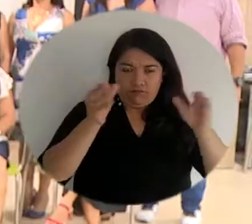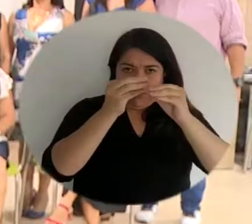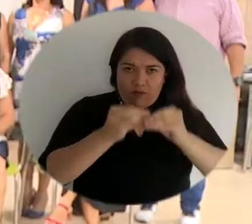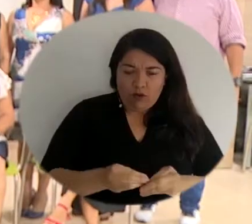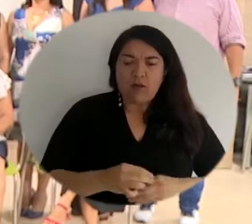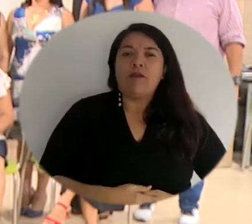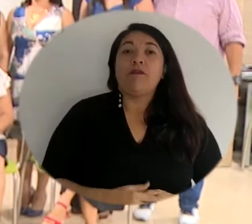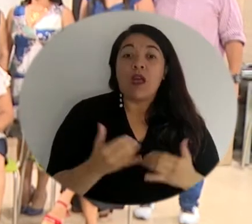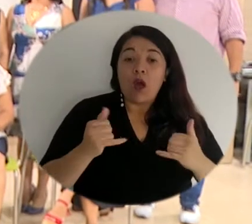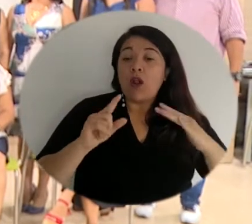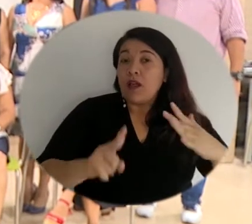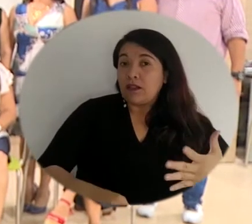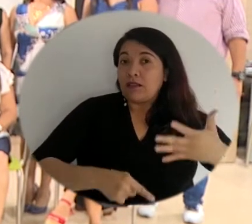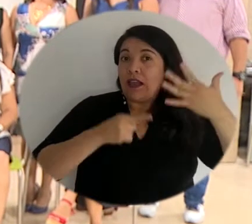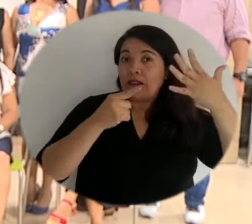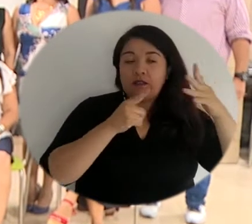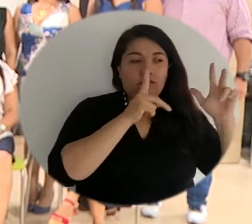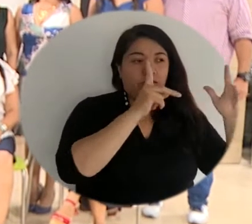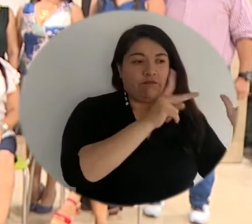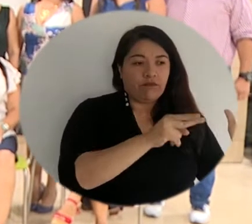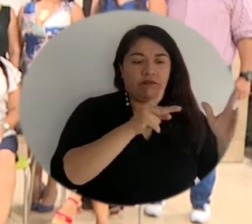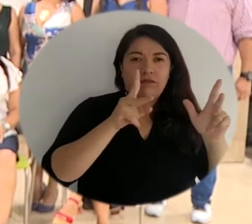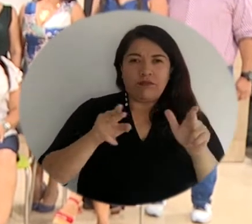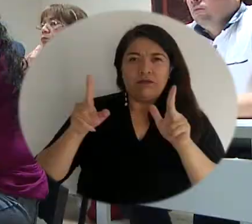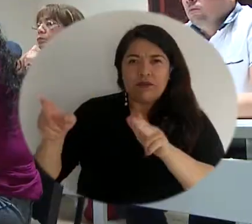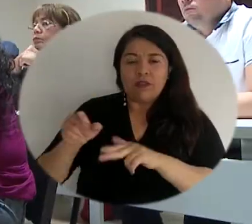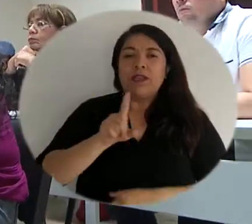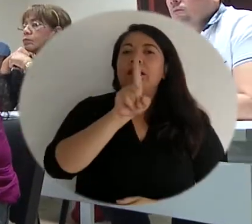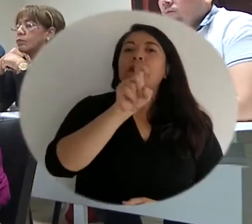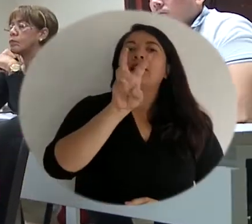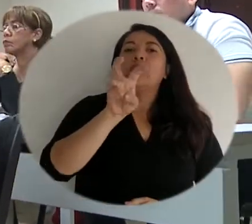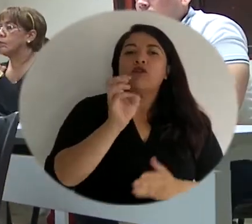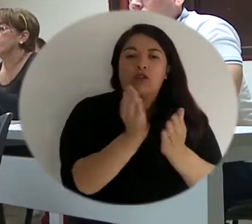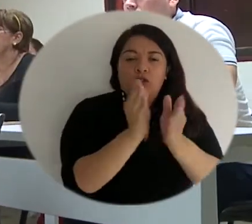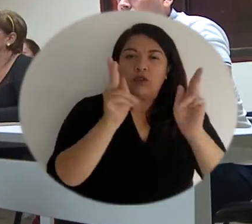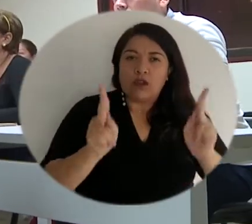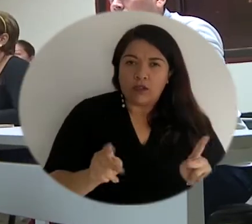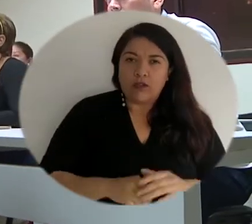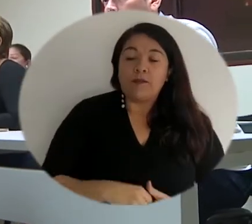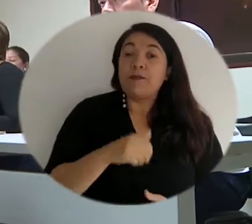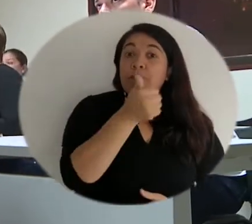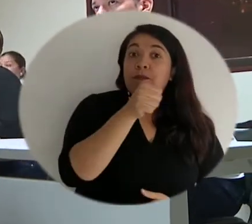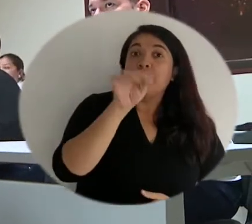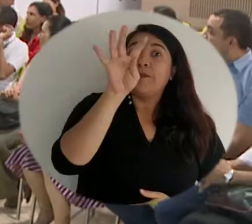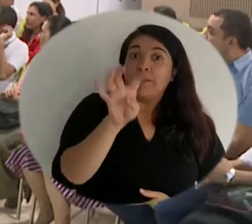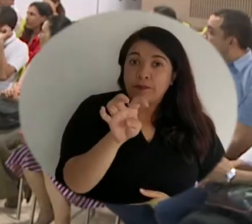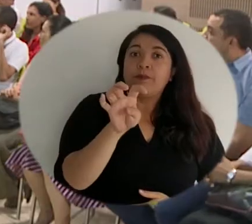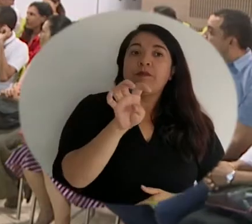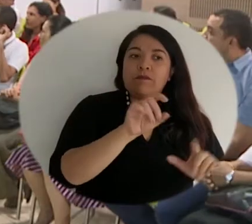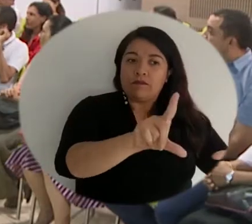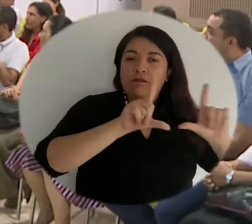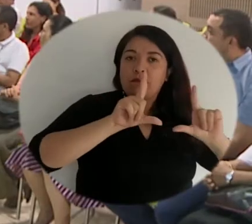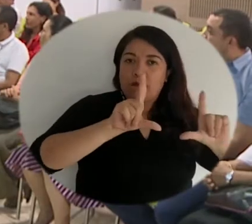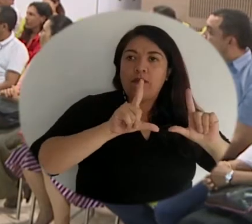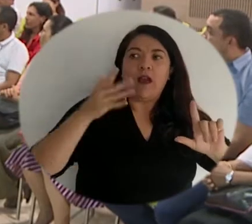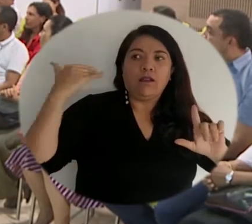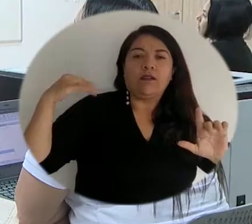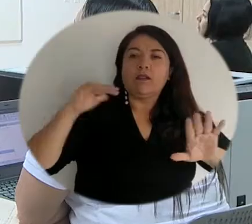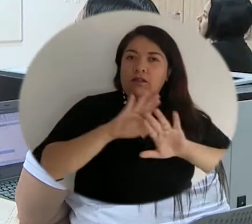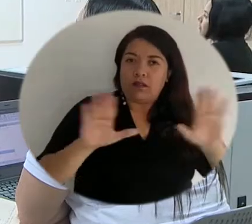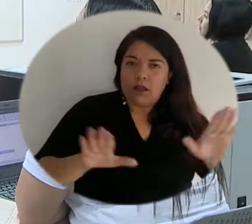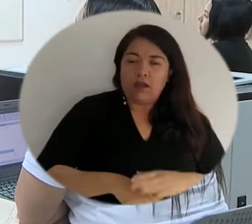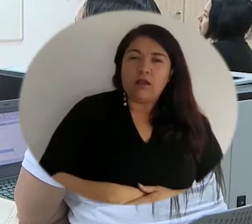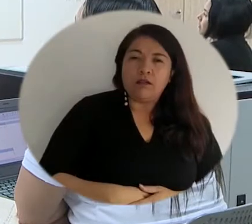actualmente seis cortes, 68 estudiantes y 19 graduados.